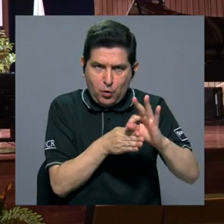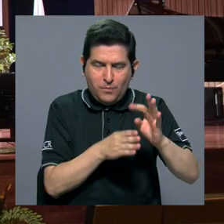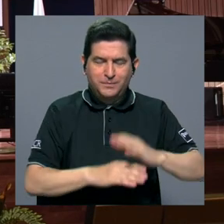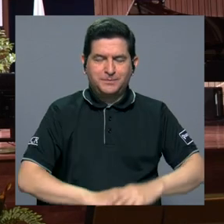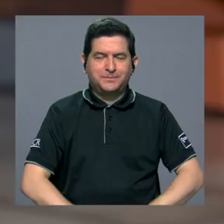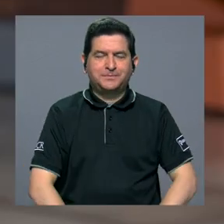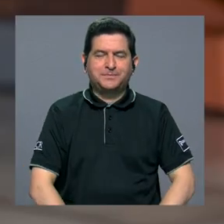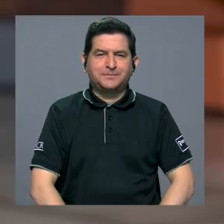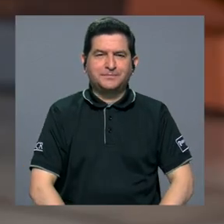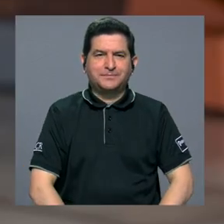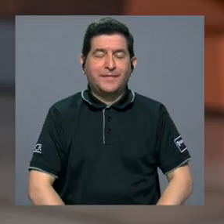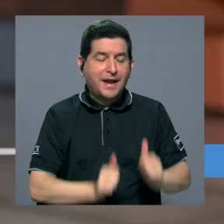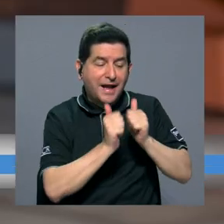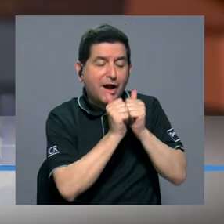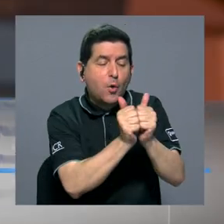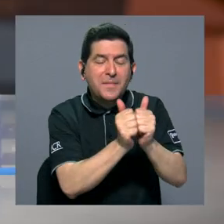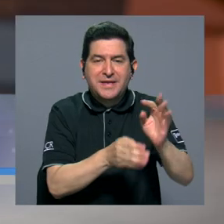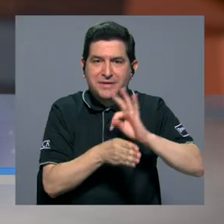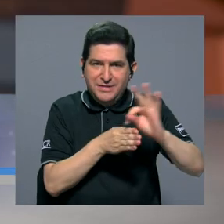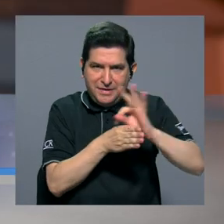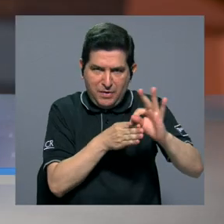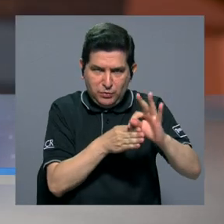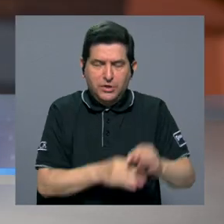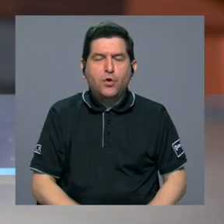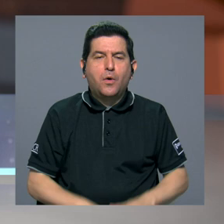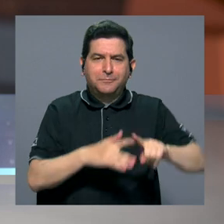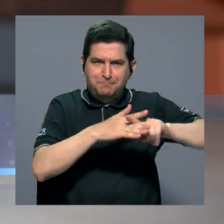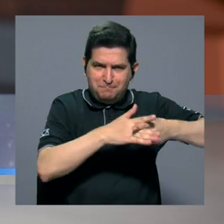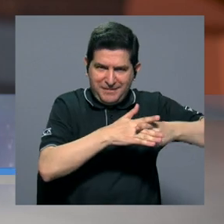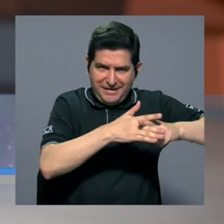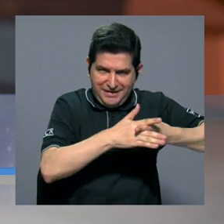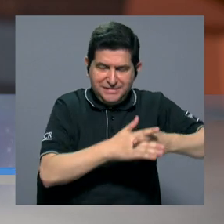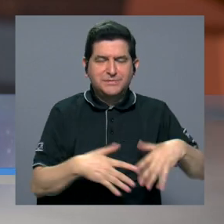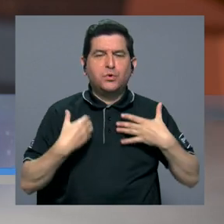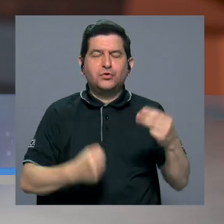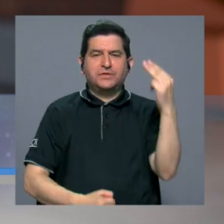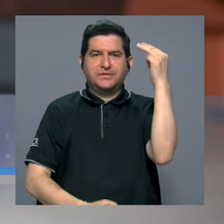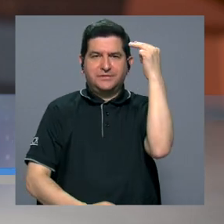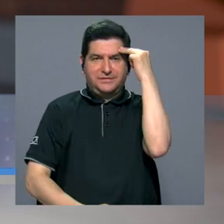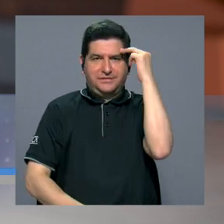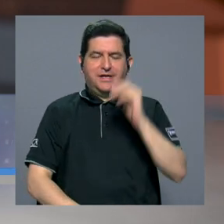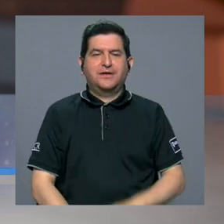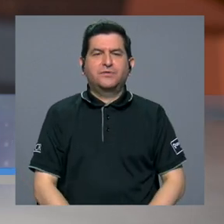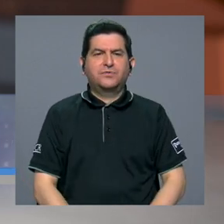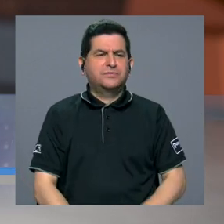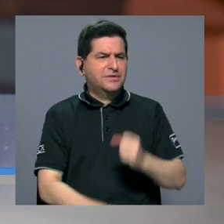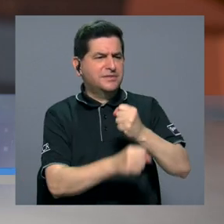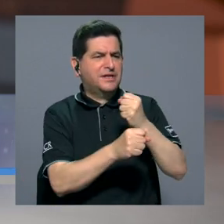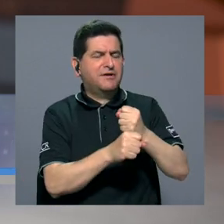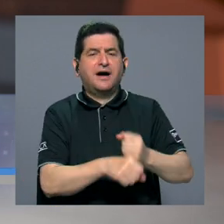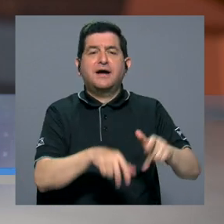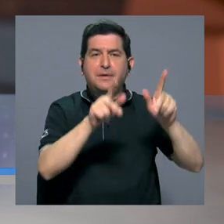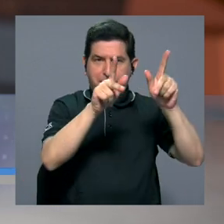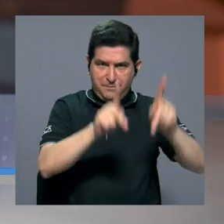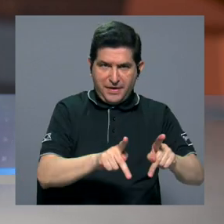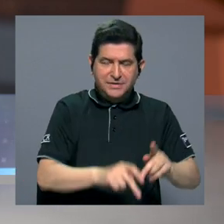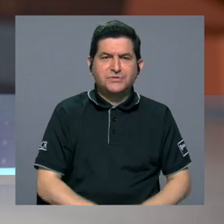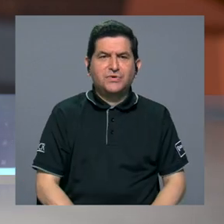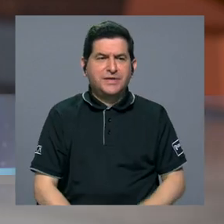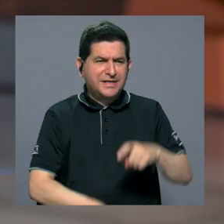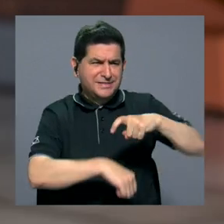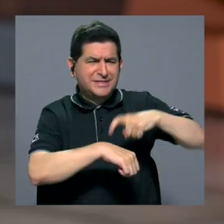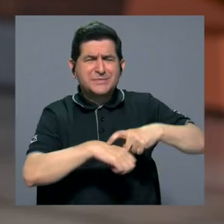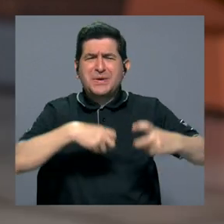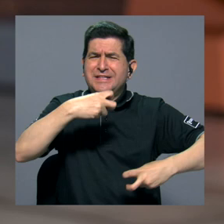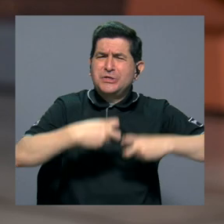El acompañamiento terapéutico es un dispositivo en salud mental. Trabaja con personas que están atravesando